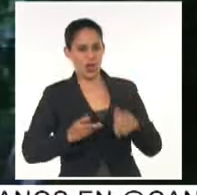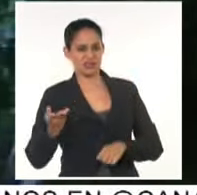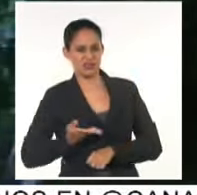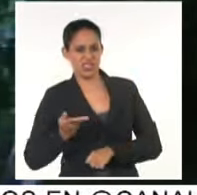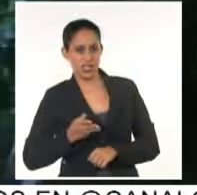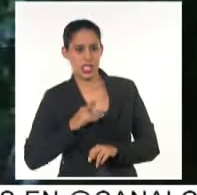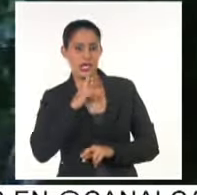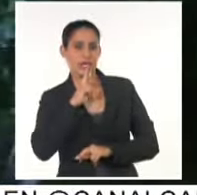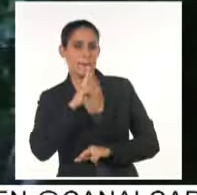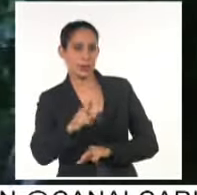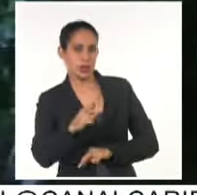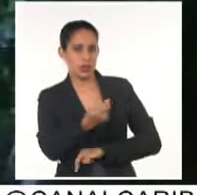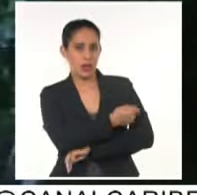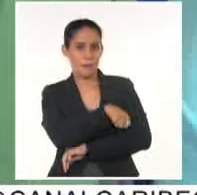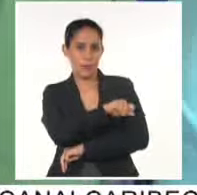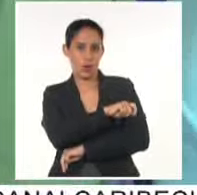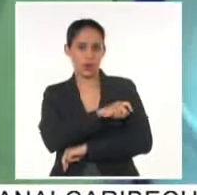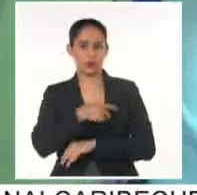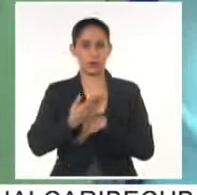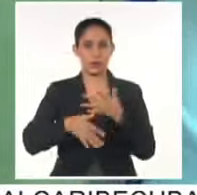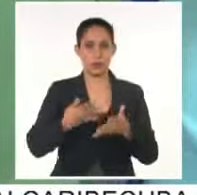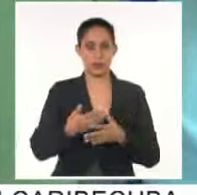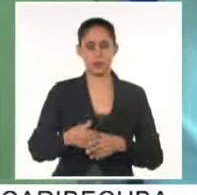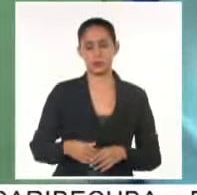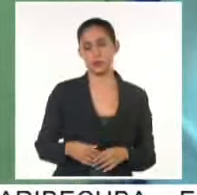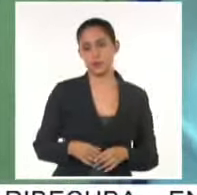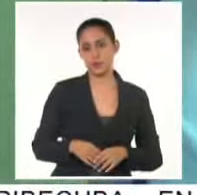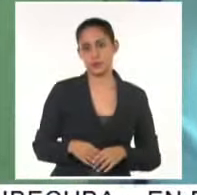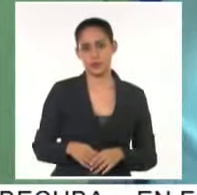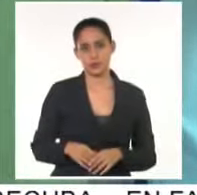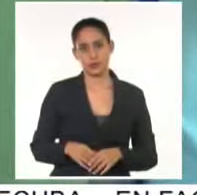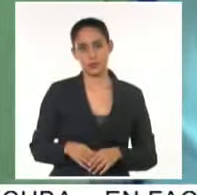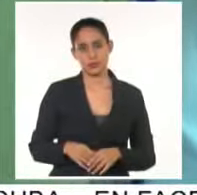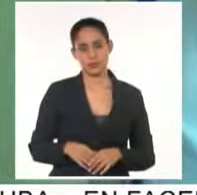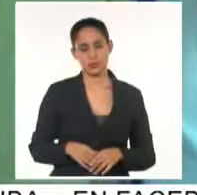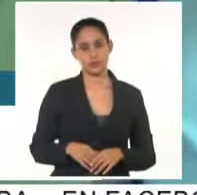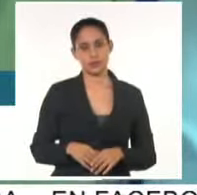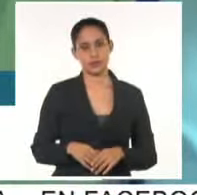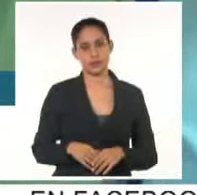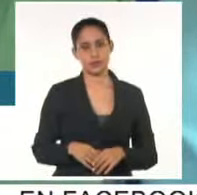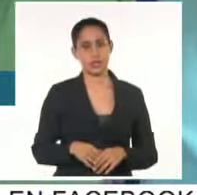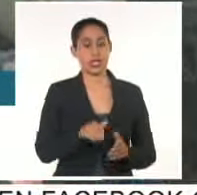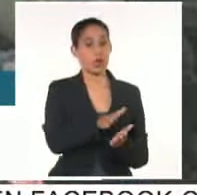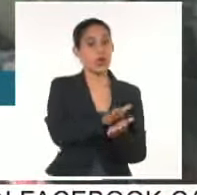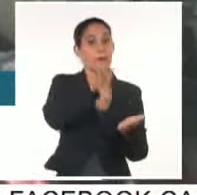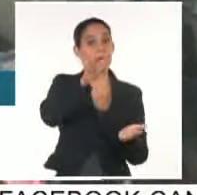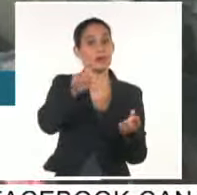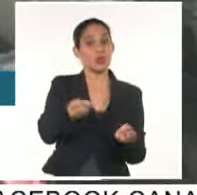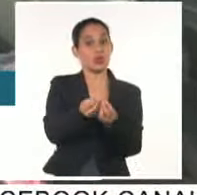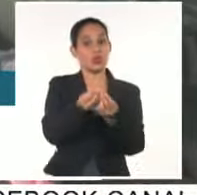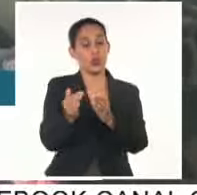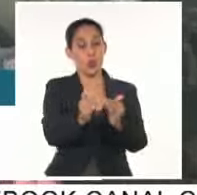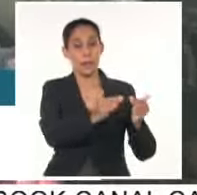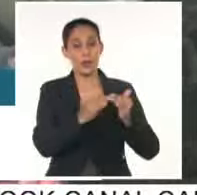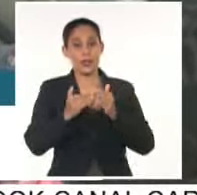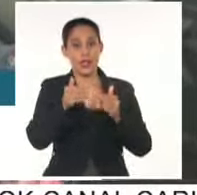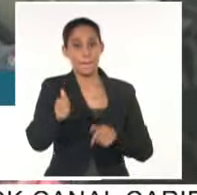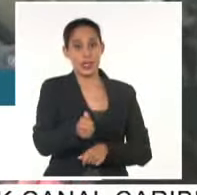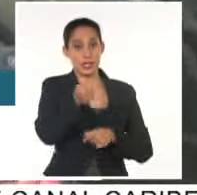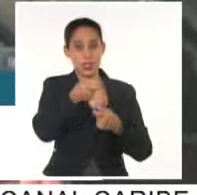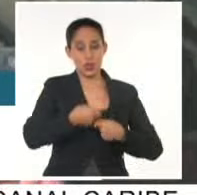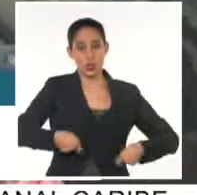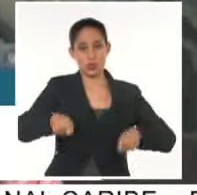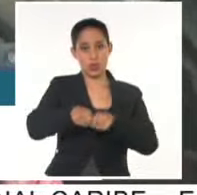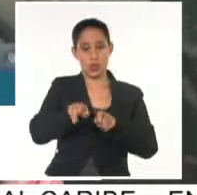respuesta a los damnificados. En una acción que refleja el compromiso con la comunidad, el presidente del Consejo de